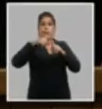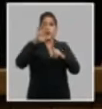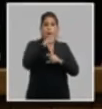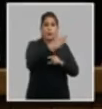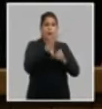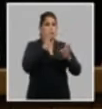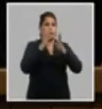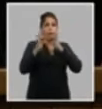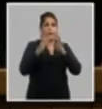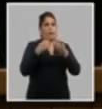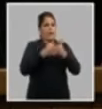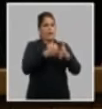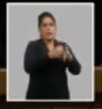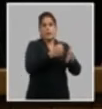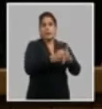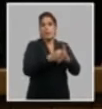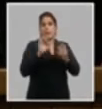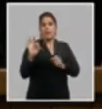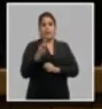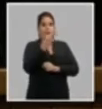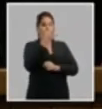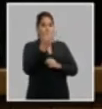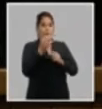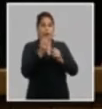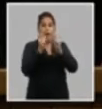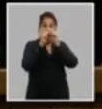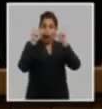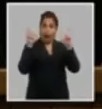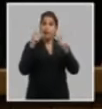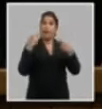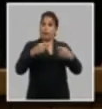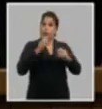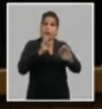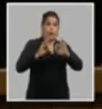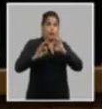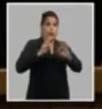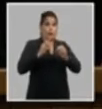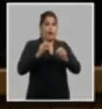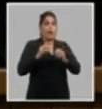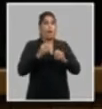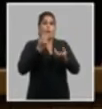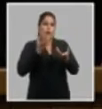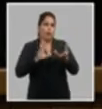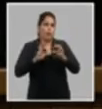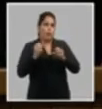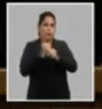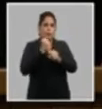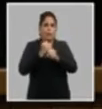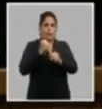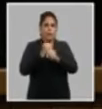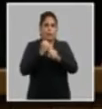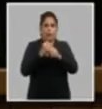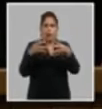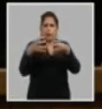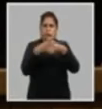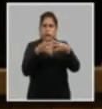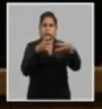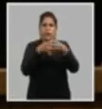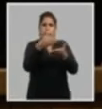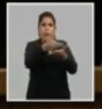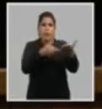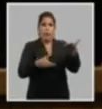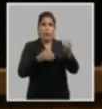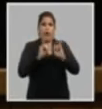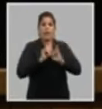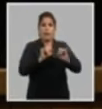insistir en el perfeccionamiento de la alerta oportuna y el desarrollo de sistemas de trabajo sustentados en una información